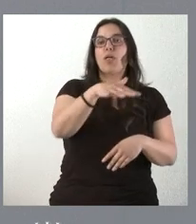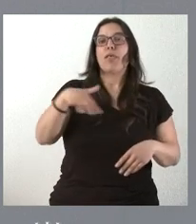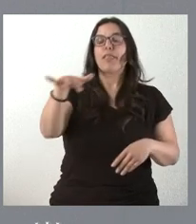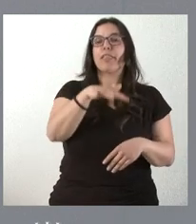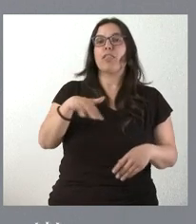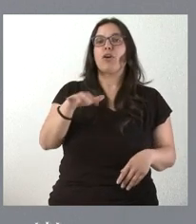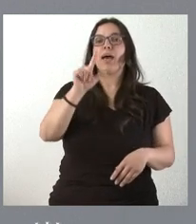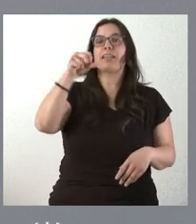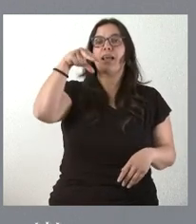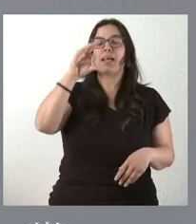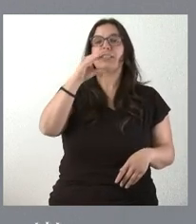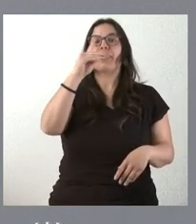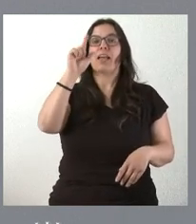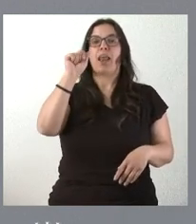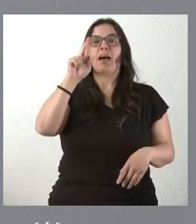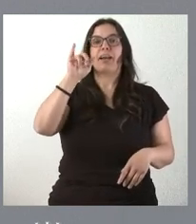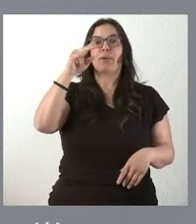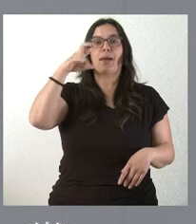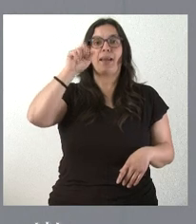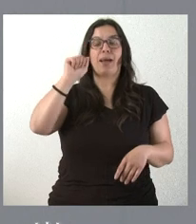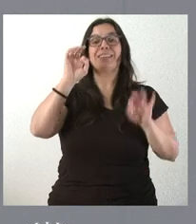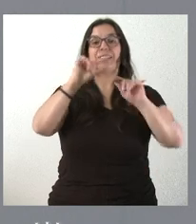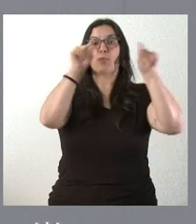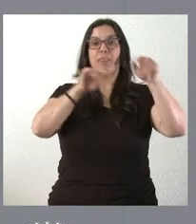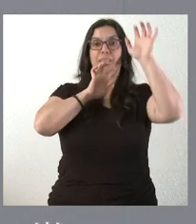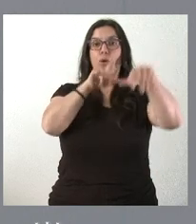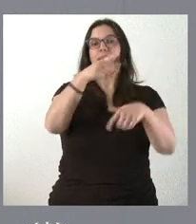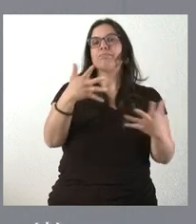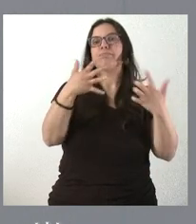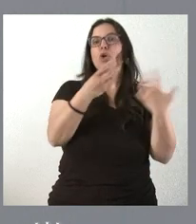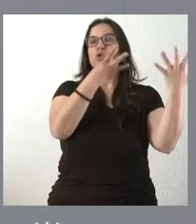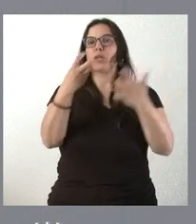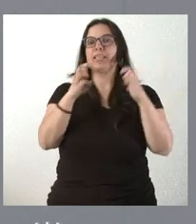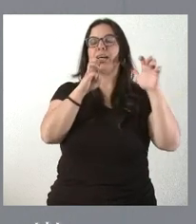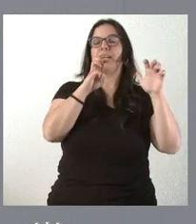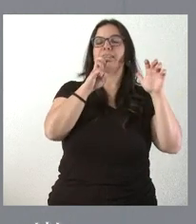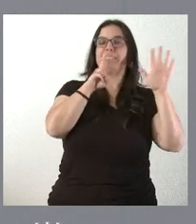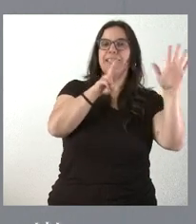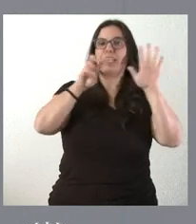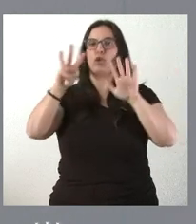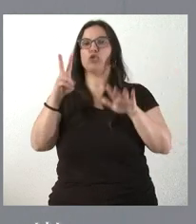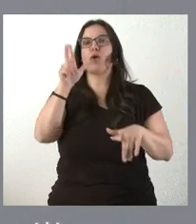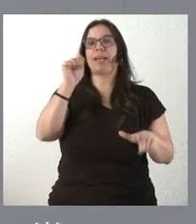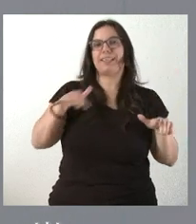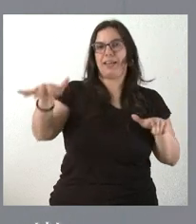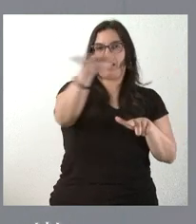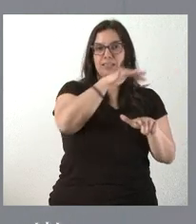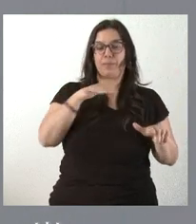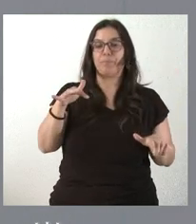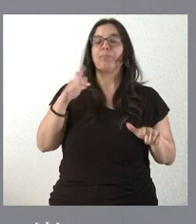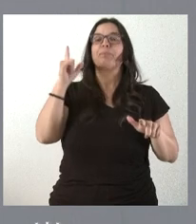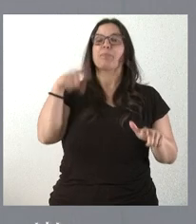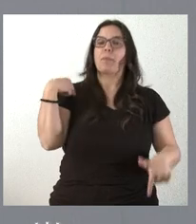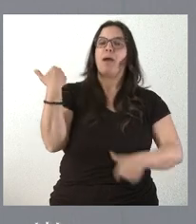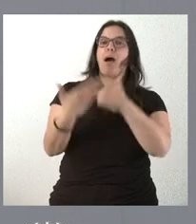Llamas de la Ribera en León, que beneficiará a 878 hectáreas. Así mismo, se avanzarán